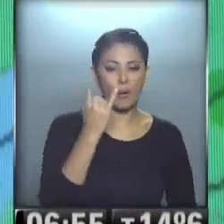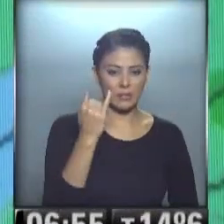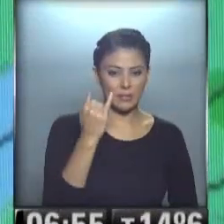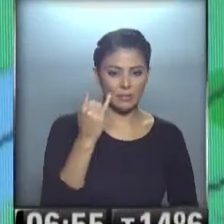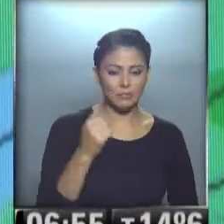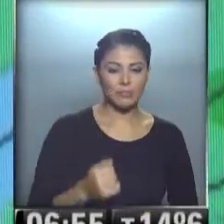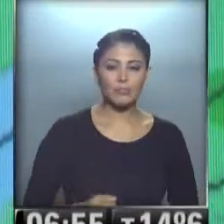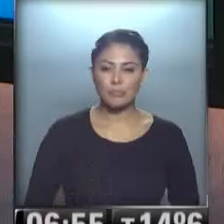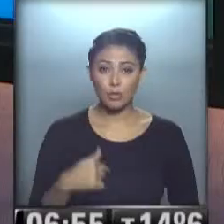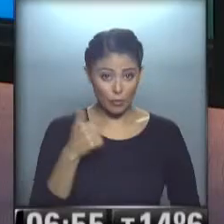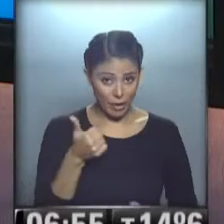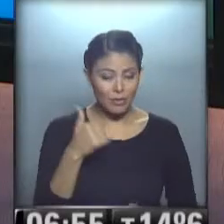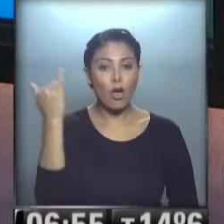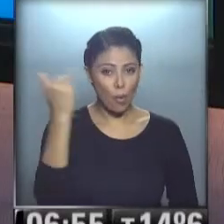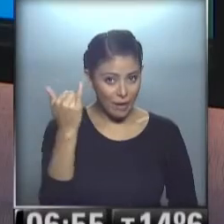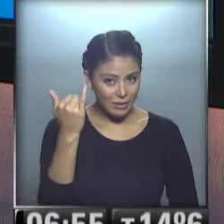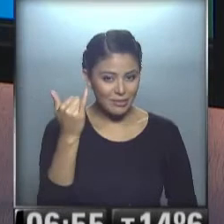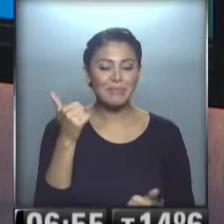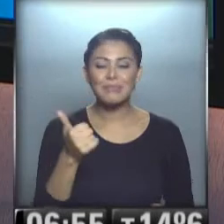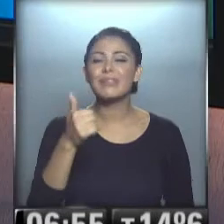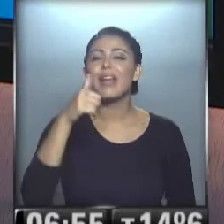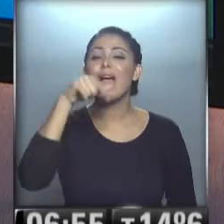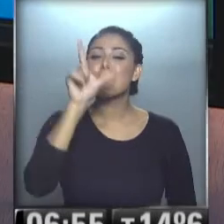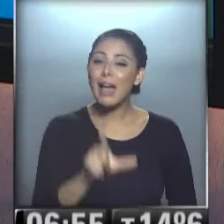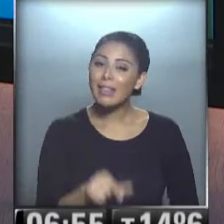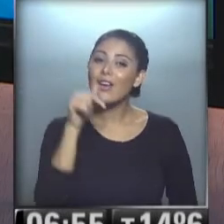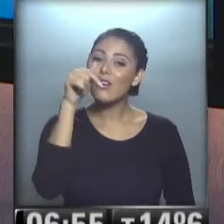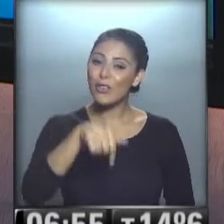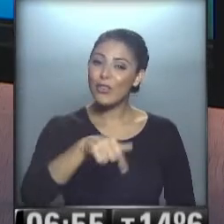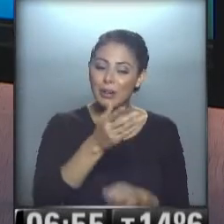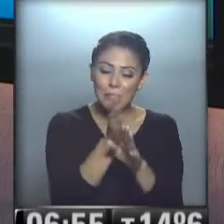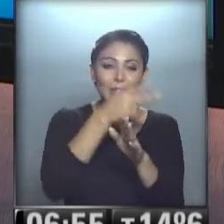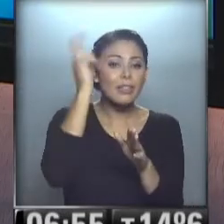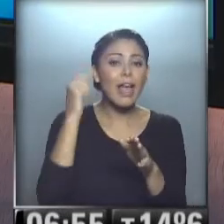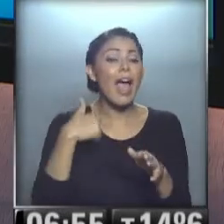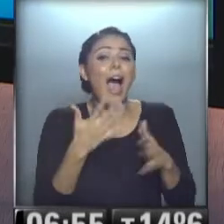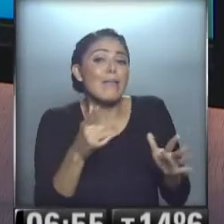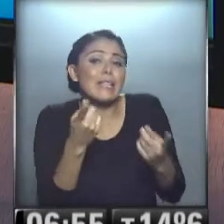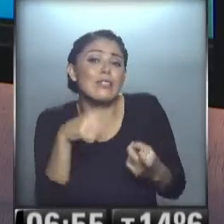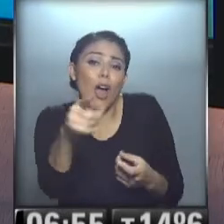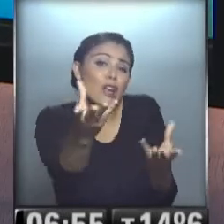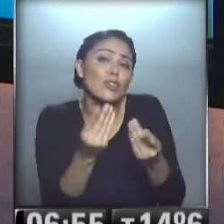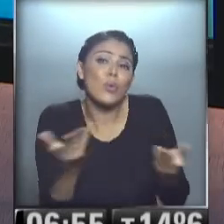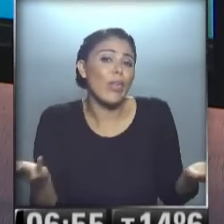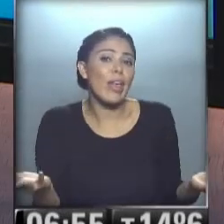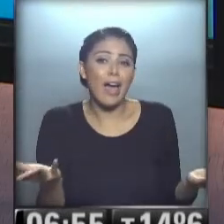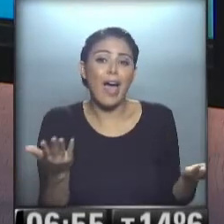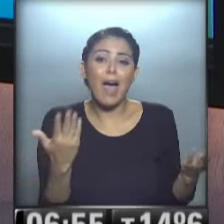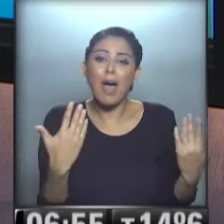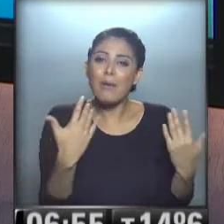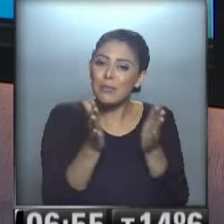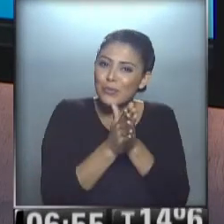...jueves, voy bien, jueves... ...en la región patagónica, en la zona cordillerana... ...a veces necesito su ayuda, eh... ...para